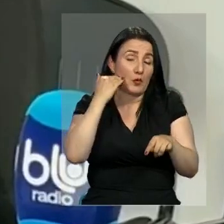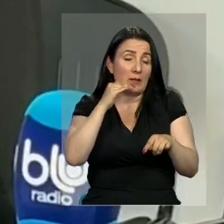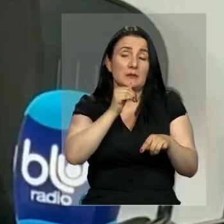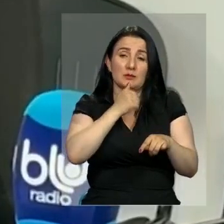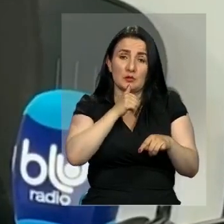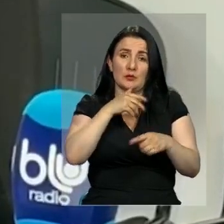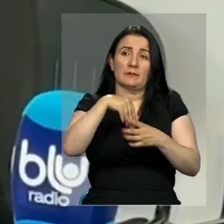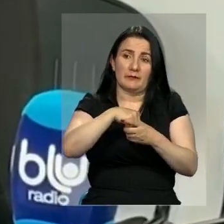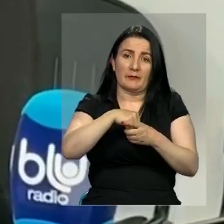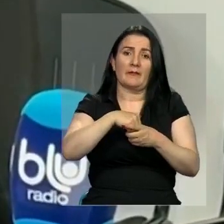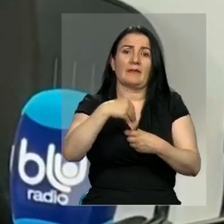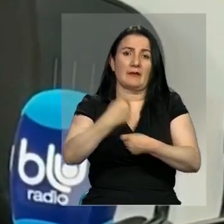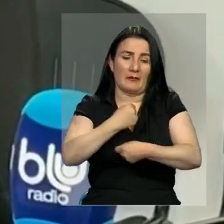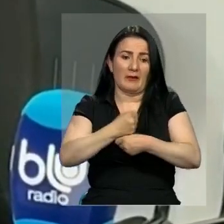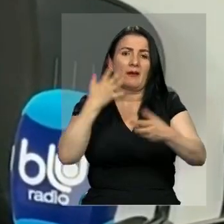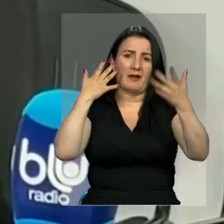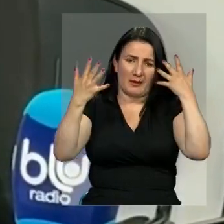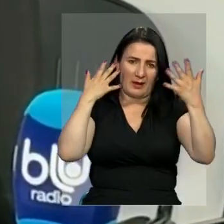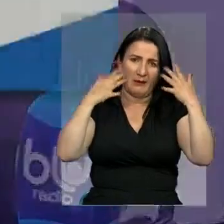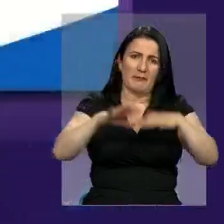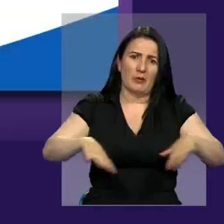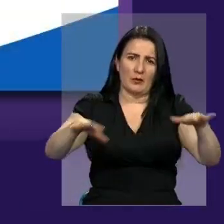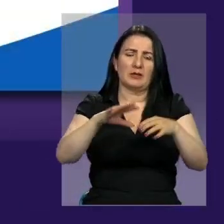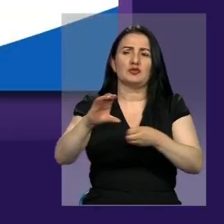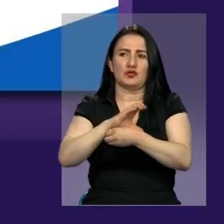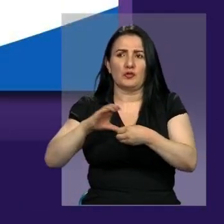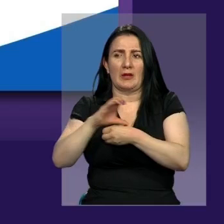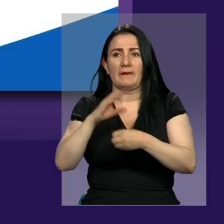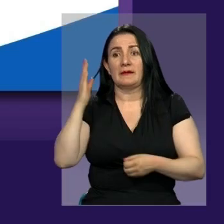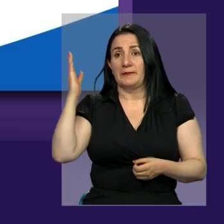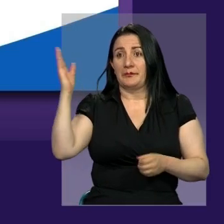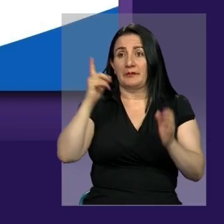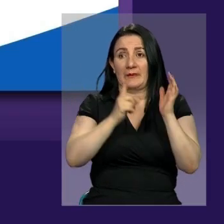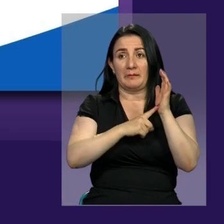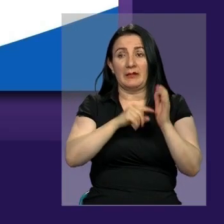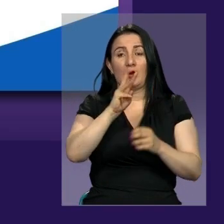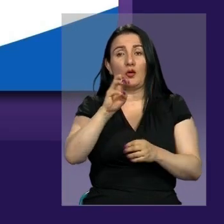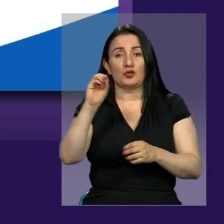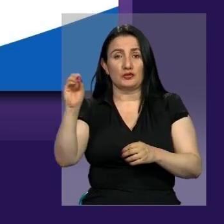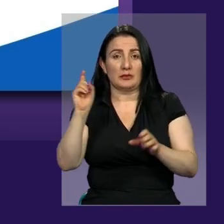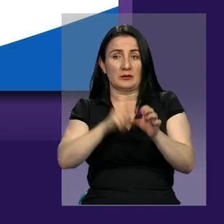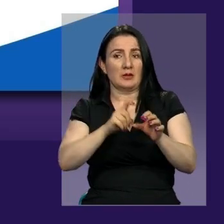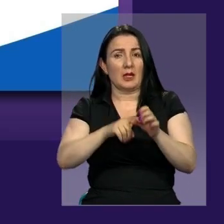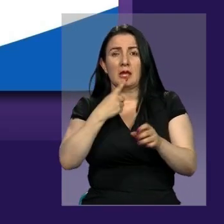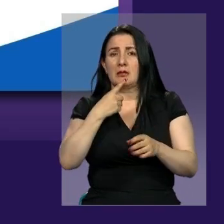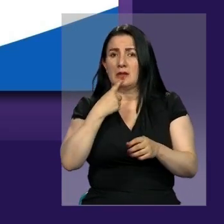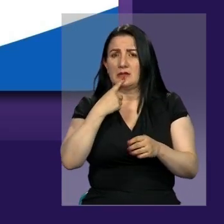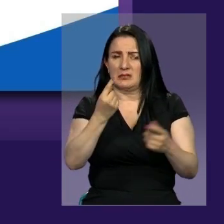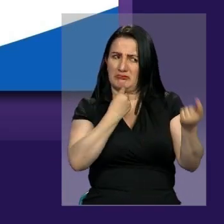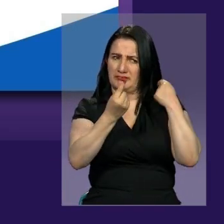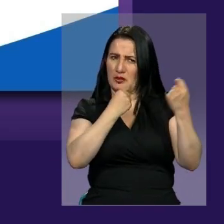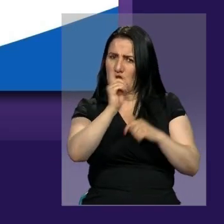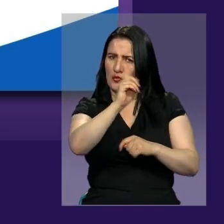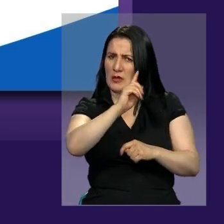laboran en los campos de Colombia y también en las ciudades. La compañía y sus 1.800 colaboradores reiteran que lo señalado no